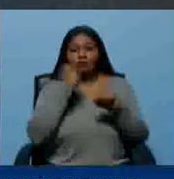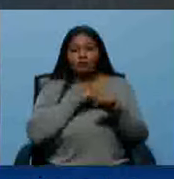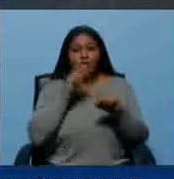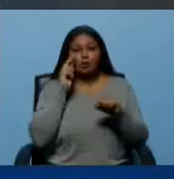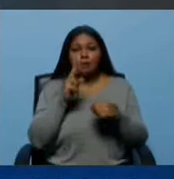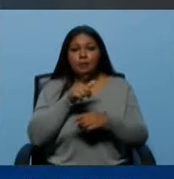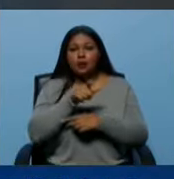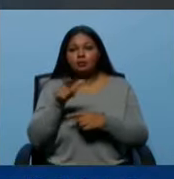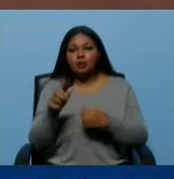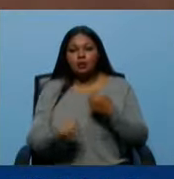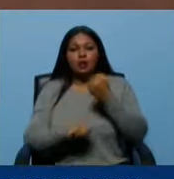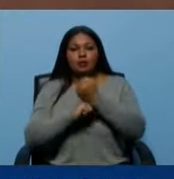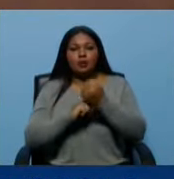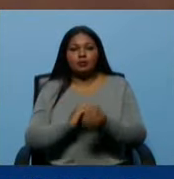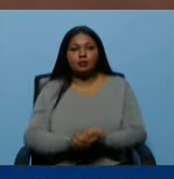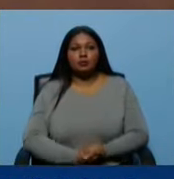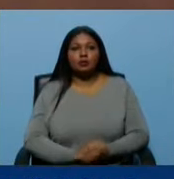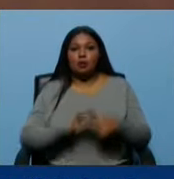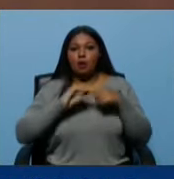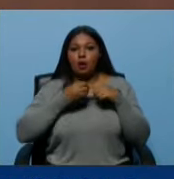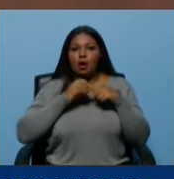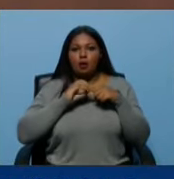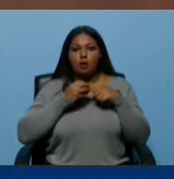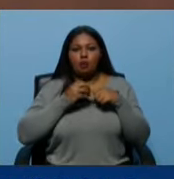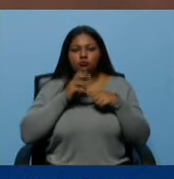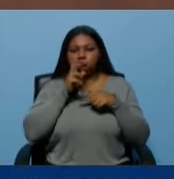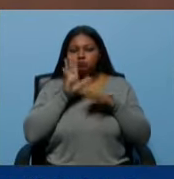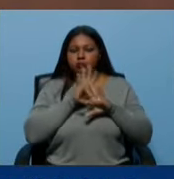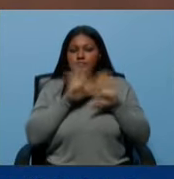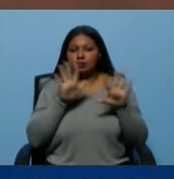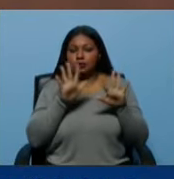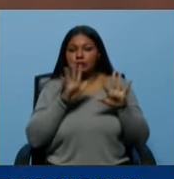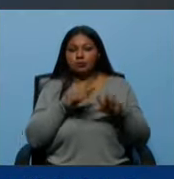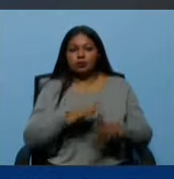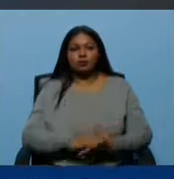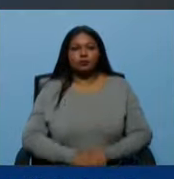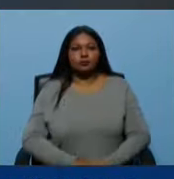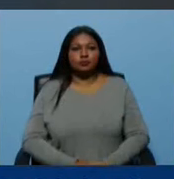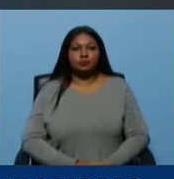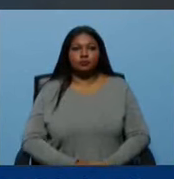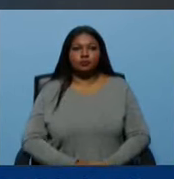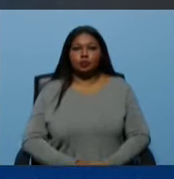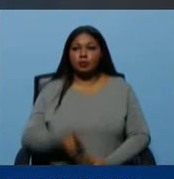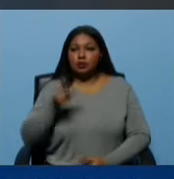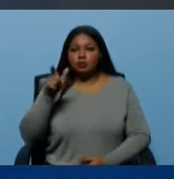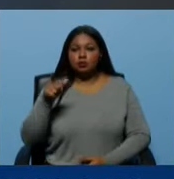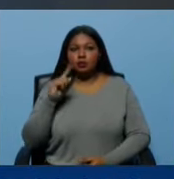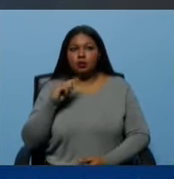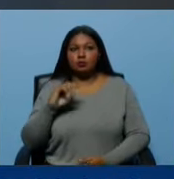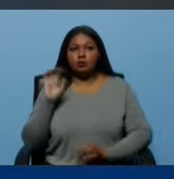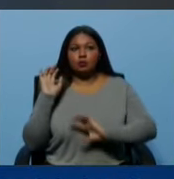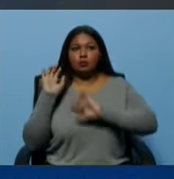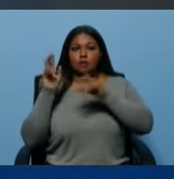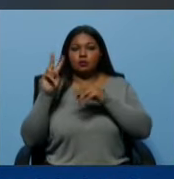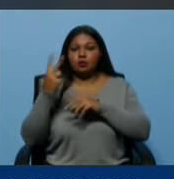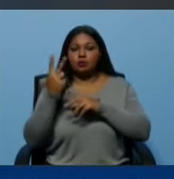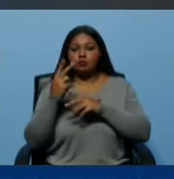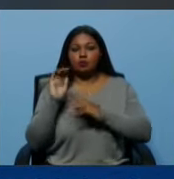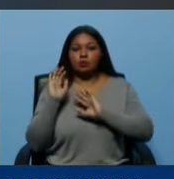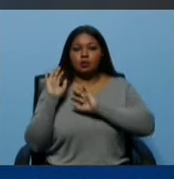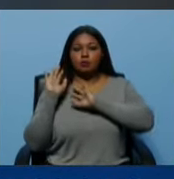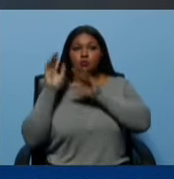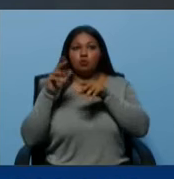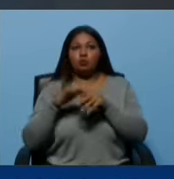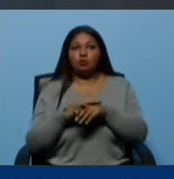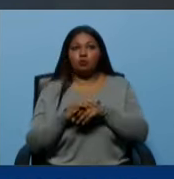personas de la base. Lo de Carora es una cosa increíble, ¿no? Lanzaron a un miembro de un medio comunitario de un segundo piso y le